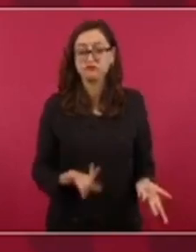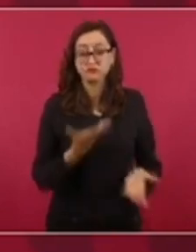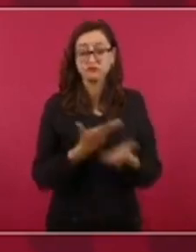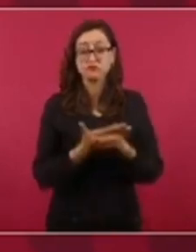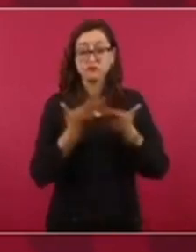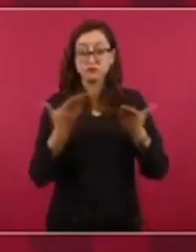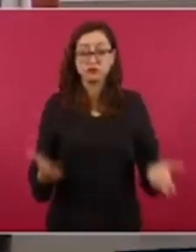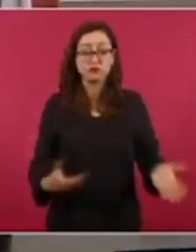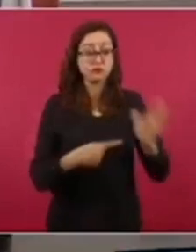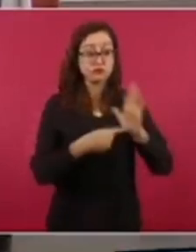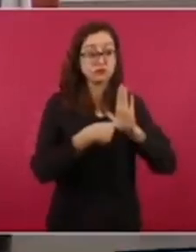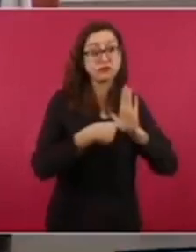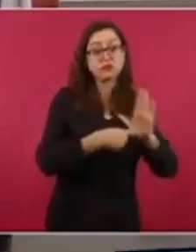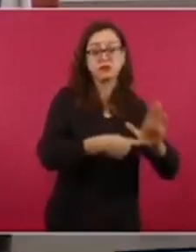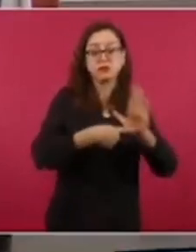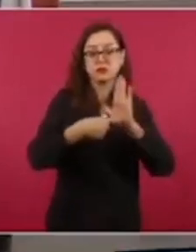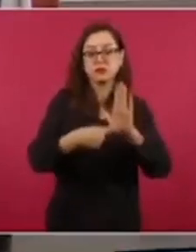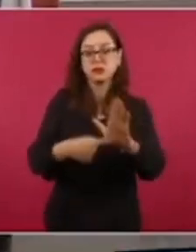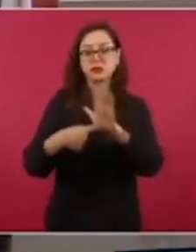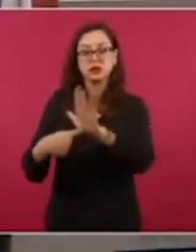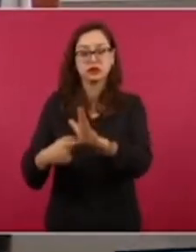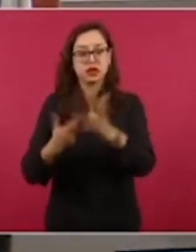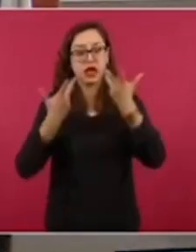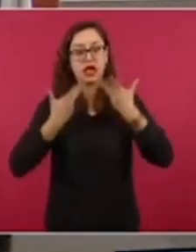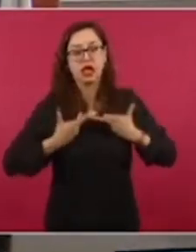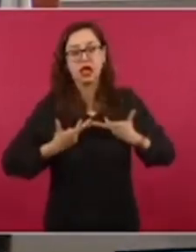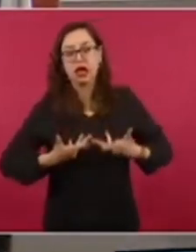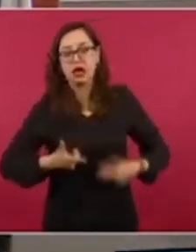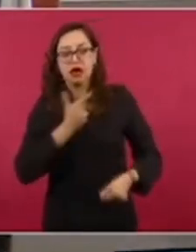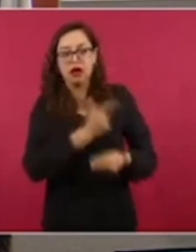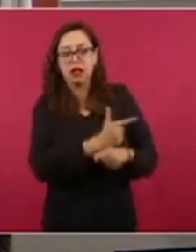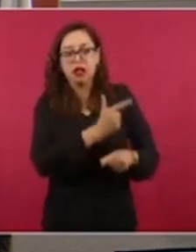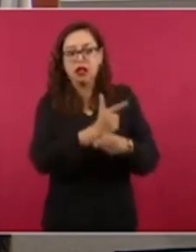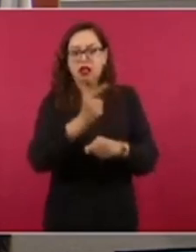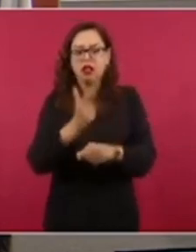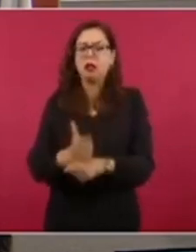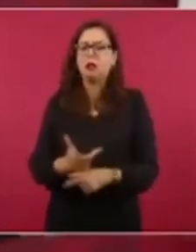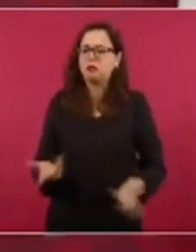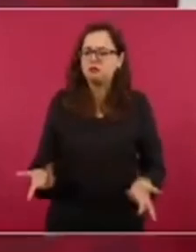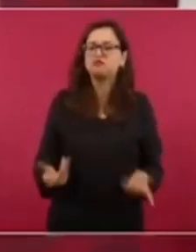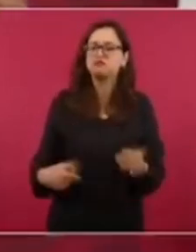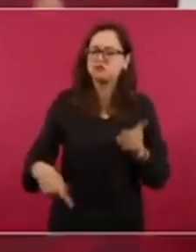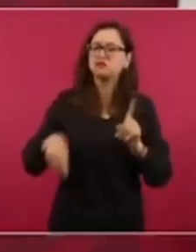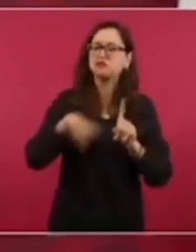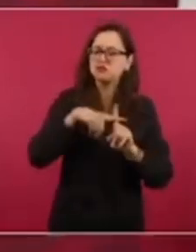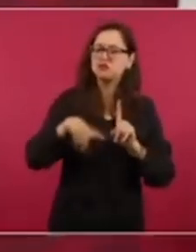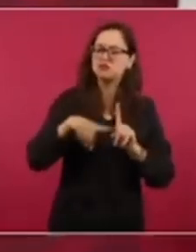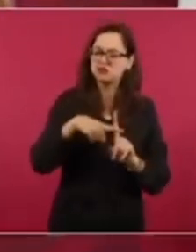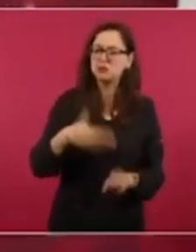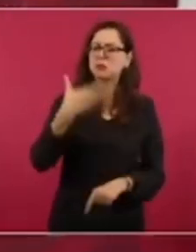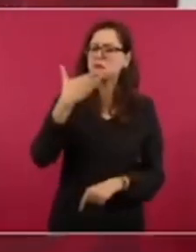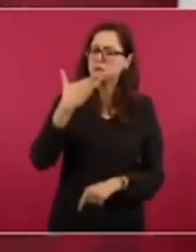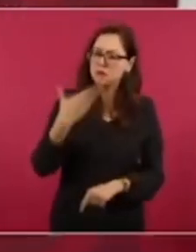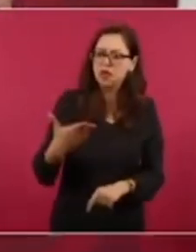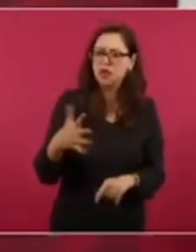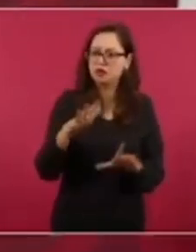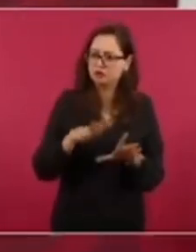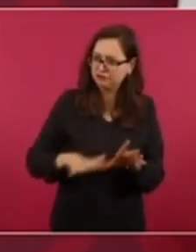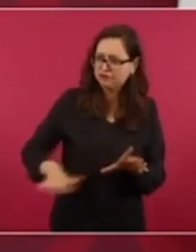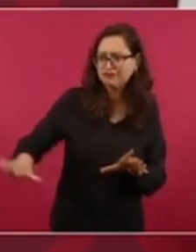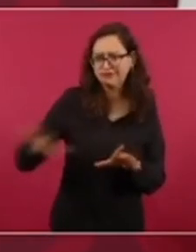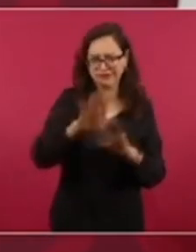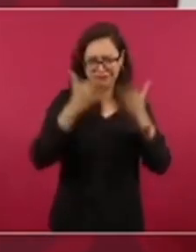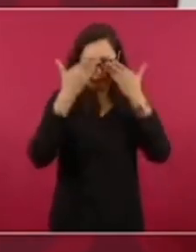se esté ventilando para que se